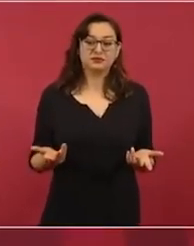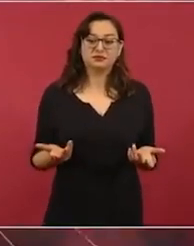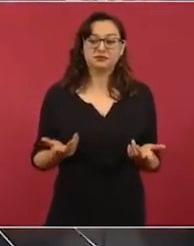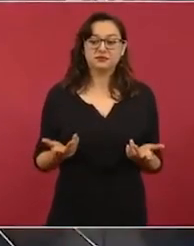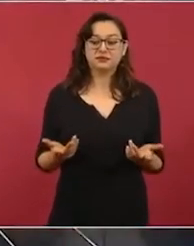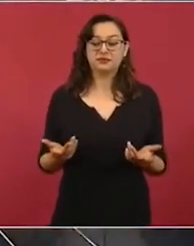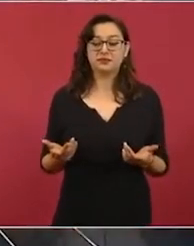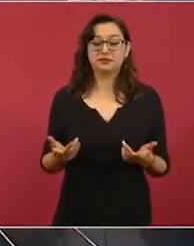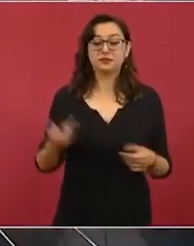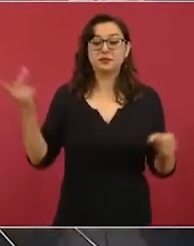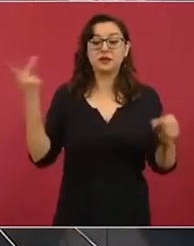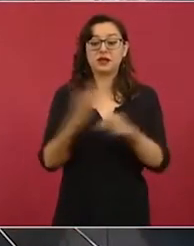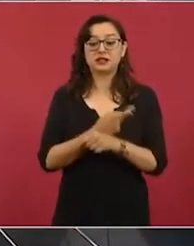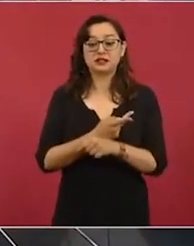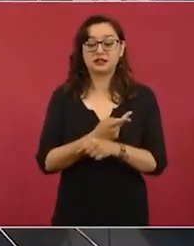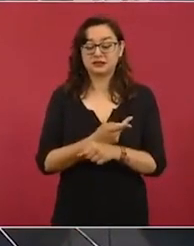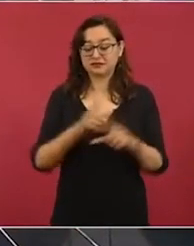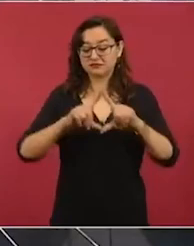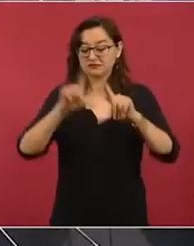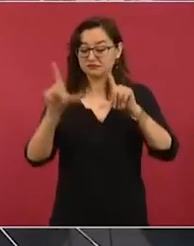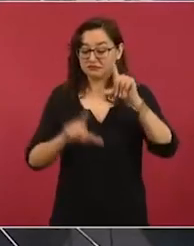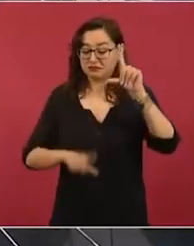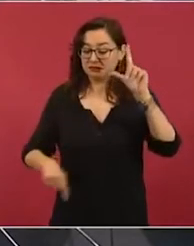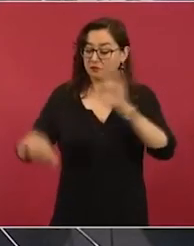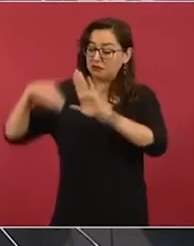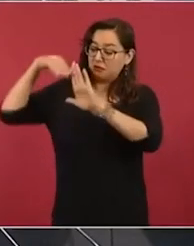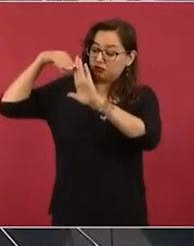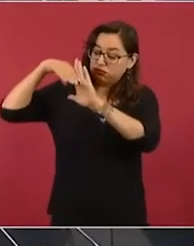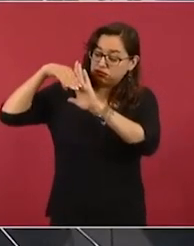el país, no hubiesen vendido tanto,